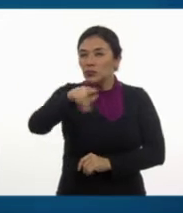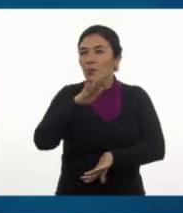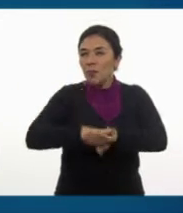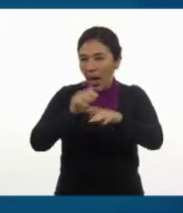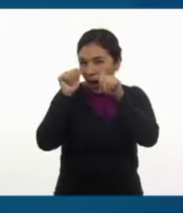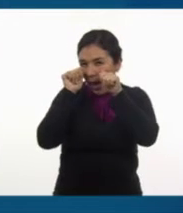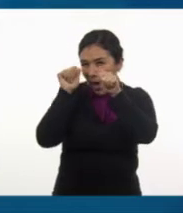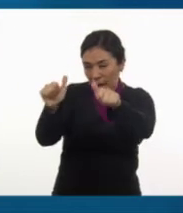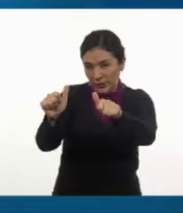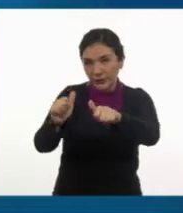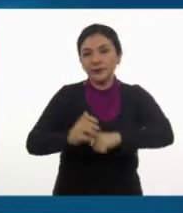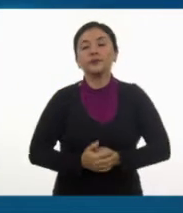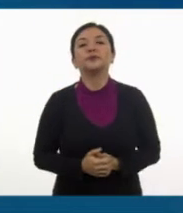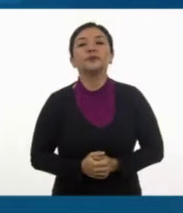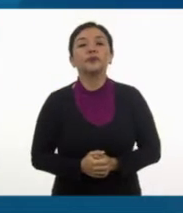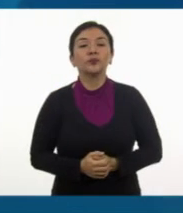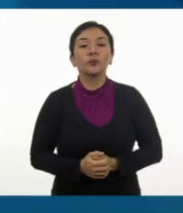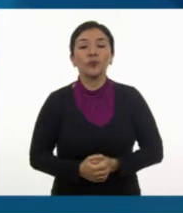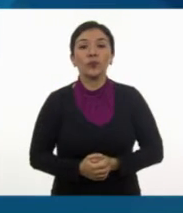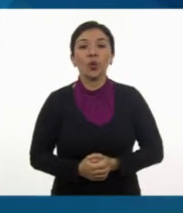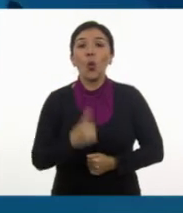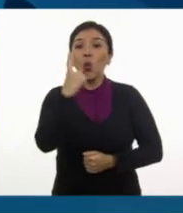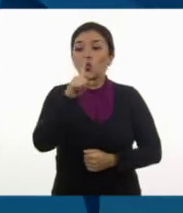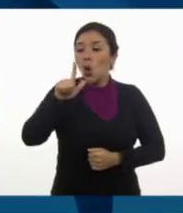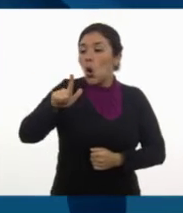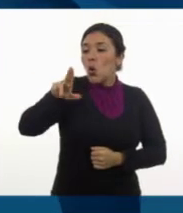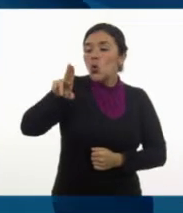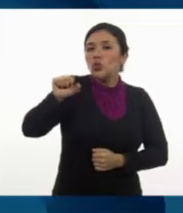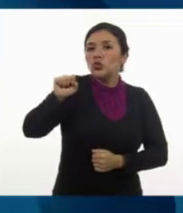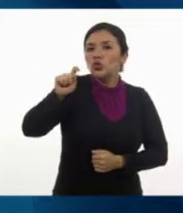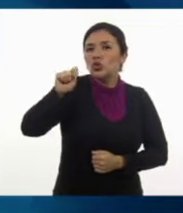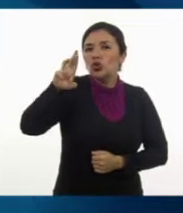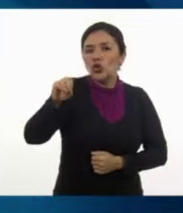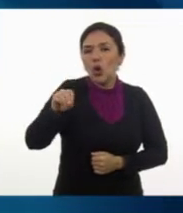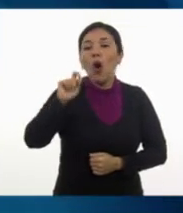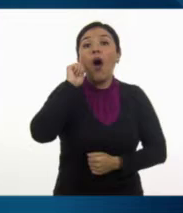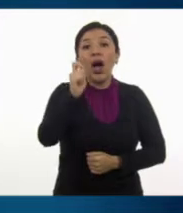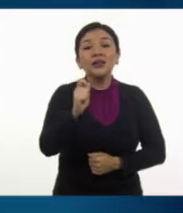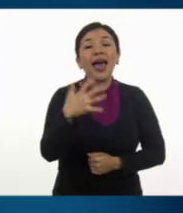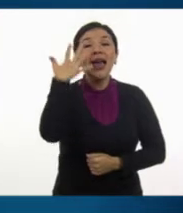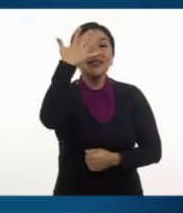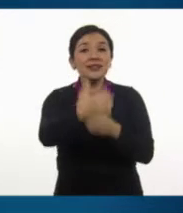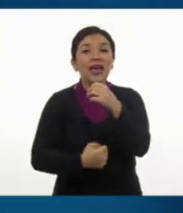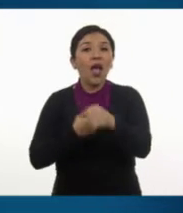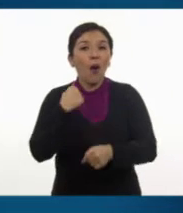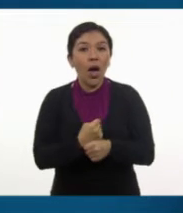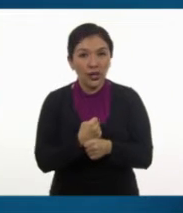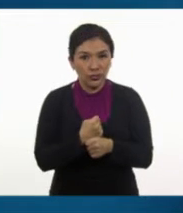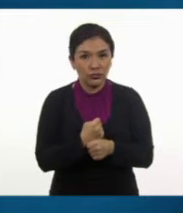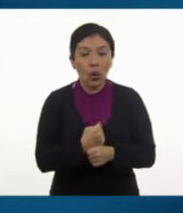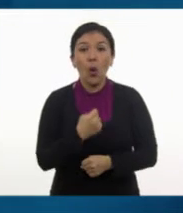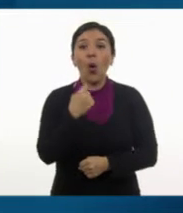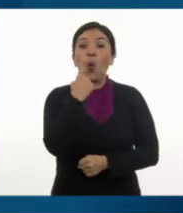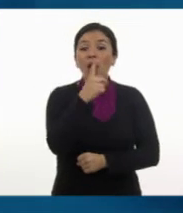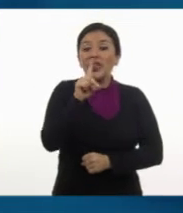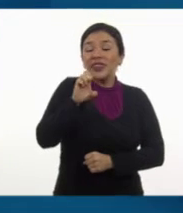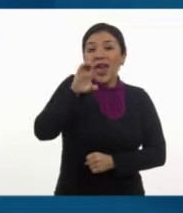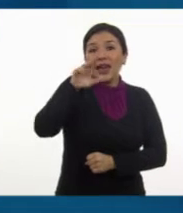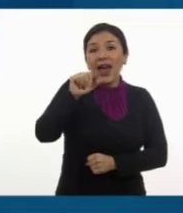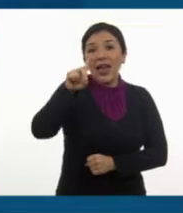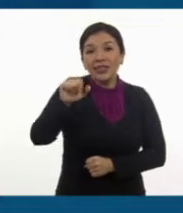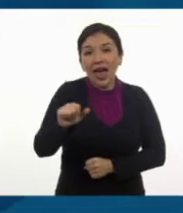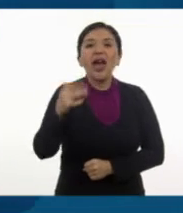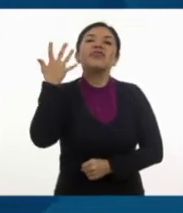mucha atención. Un lustro es igual a 5 años. Una década